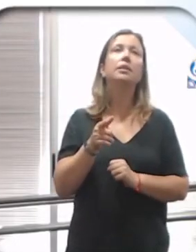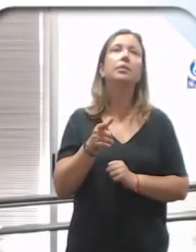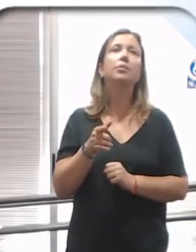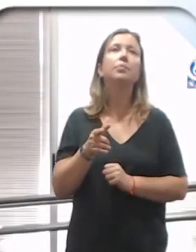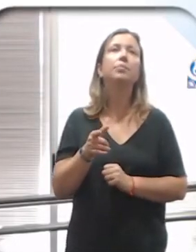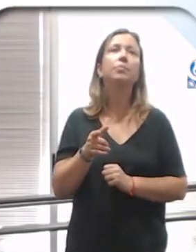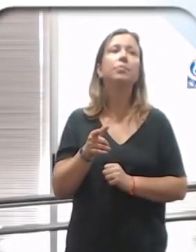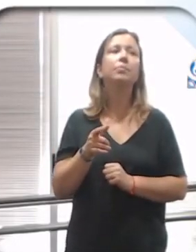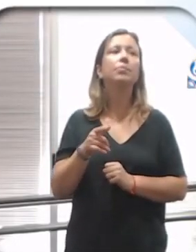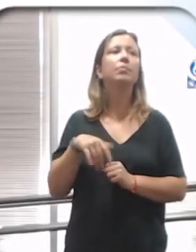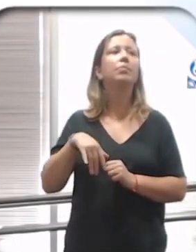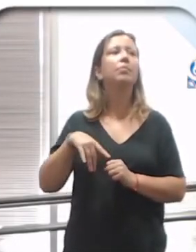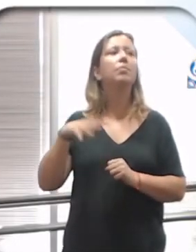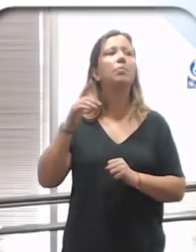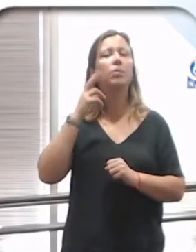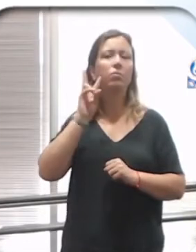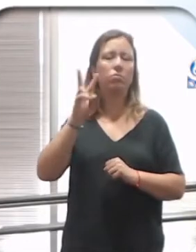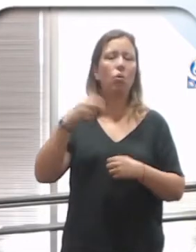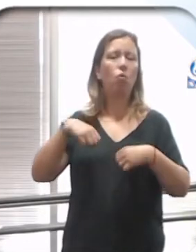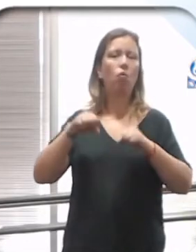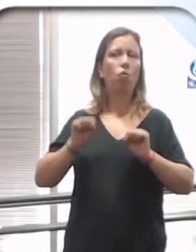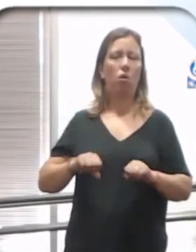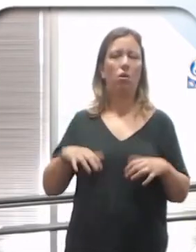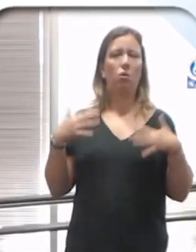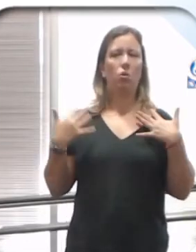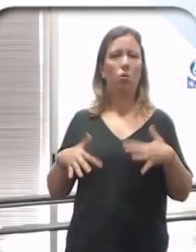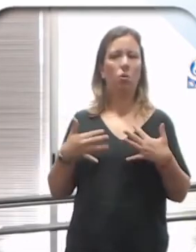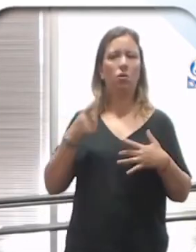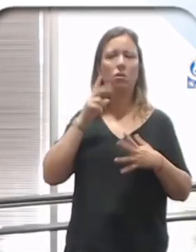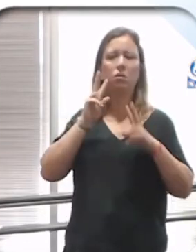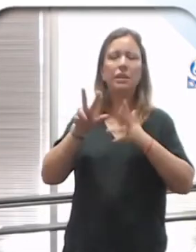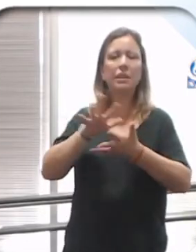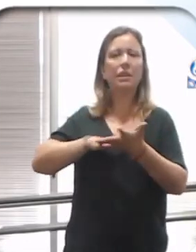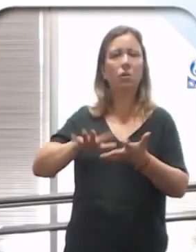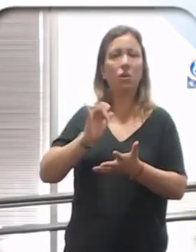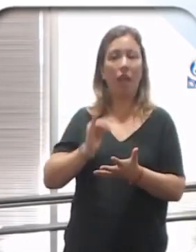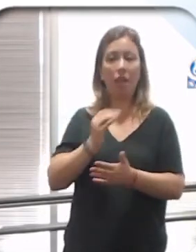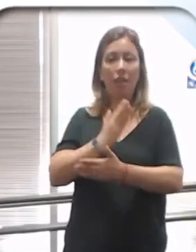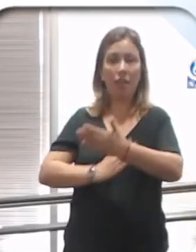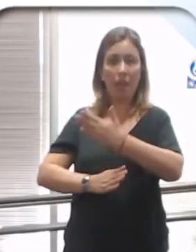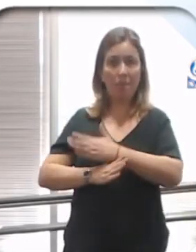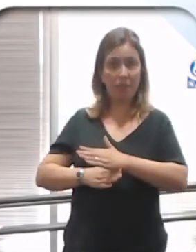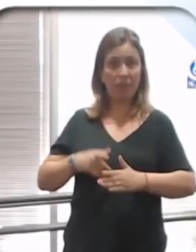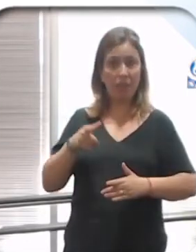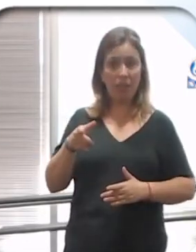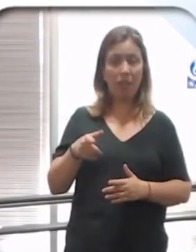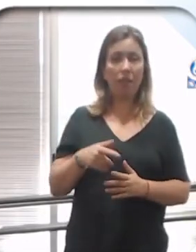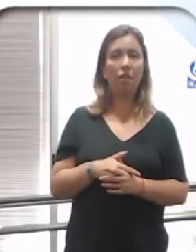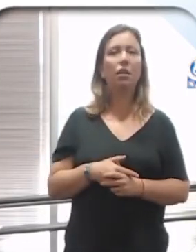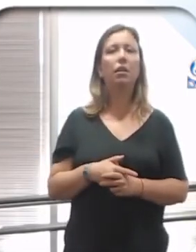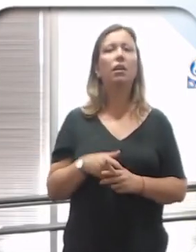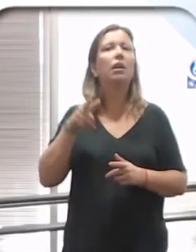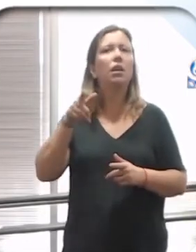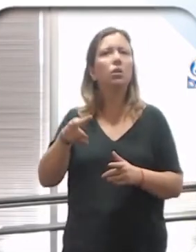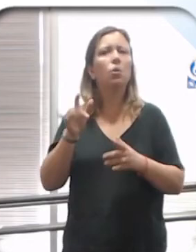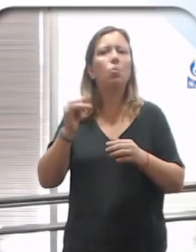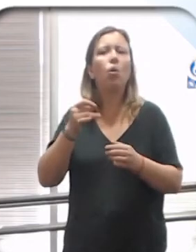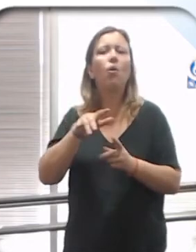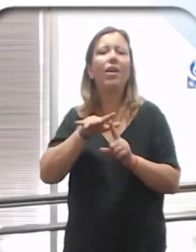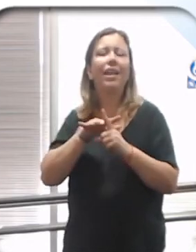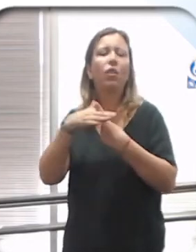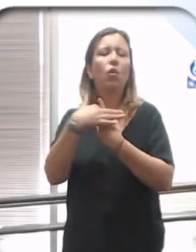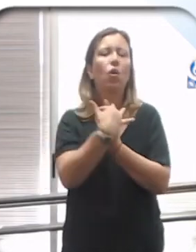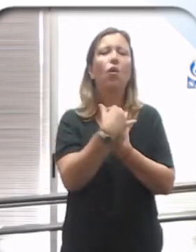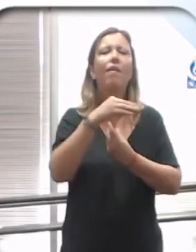lo fuerte, o lo que yo veo fuerte a veces en las situaciones de personas que tienen discapacidad, es eso, es el entorno